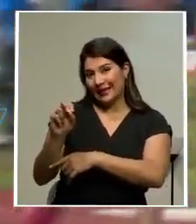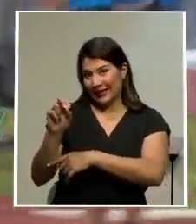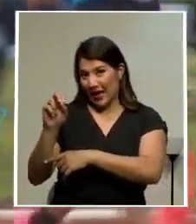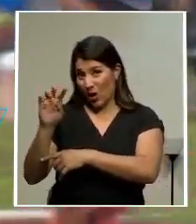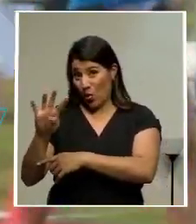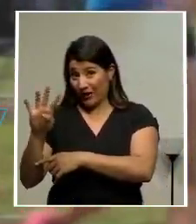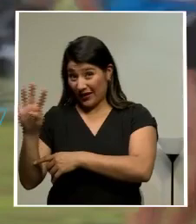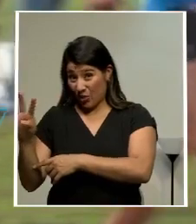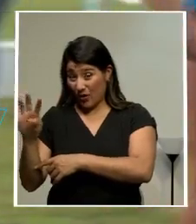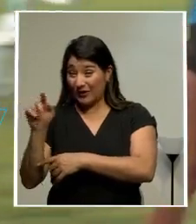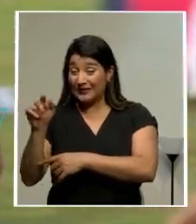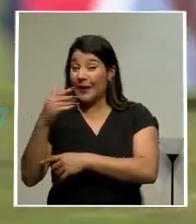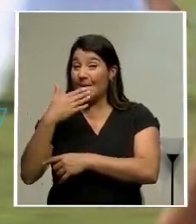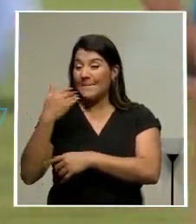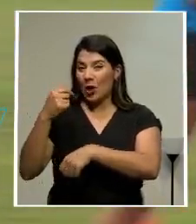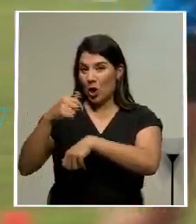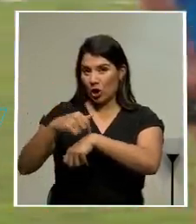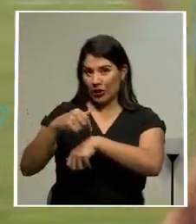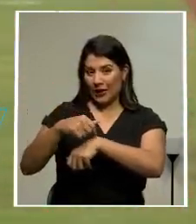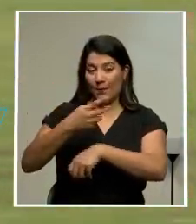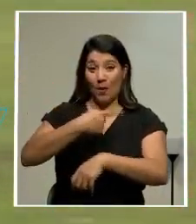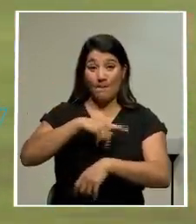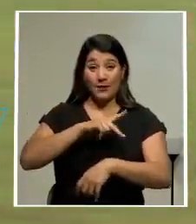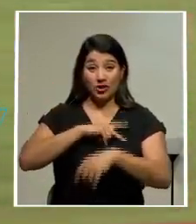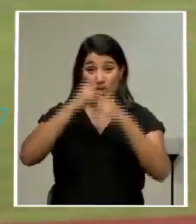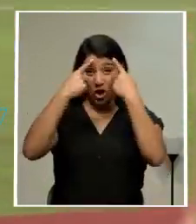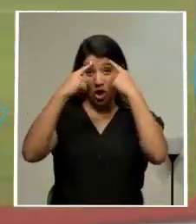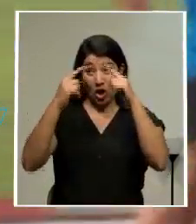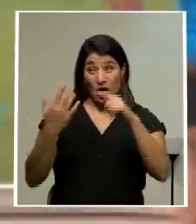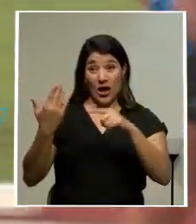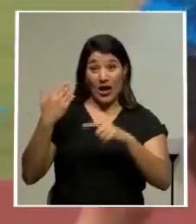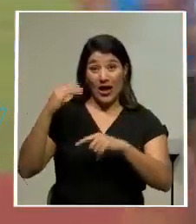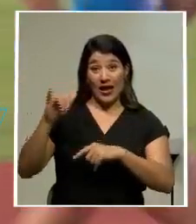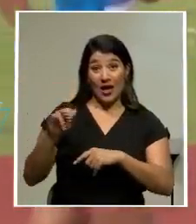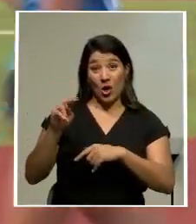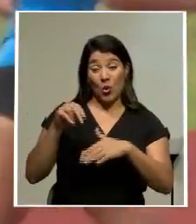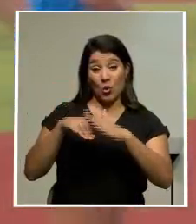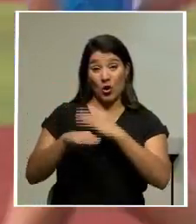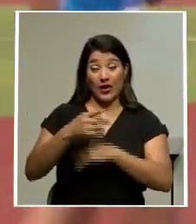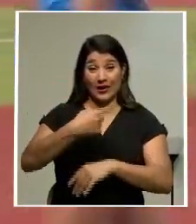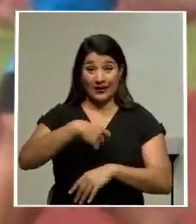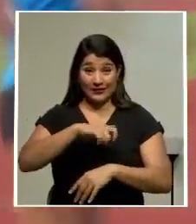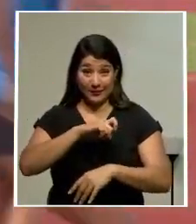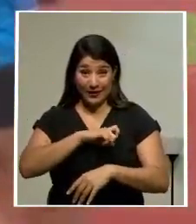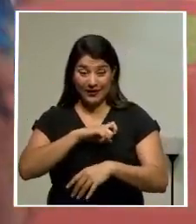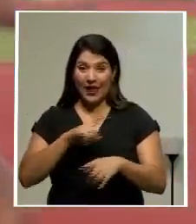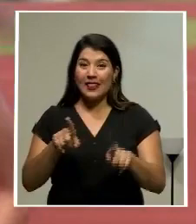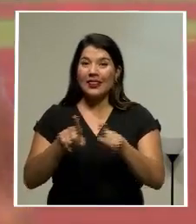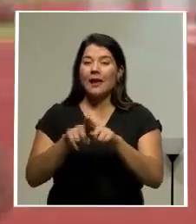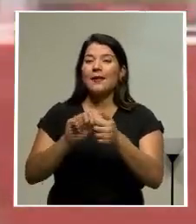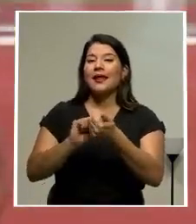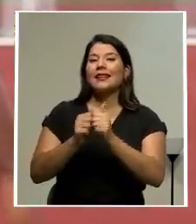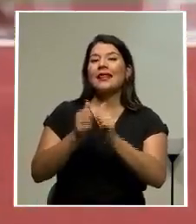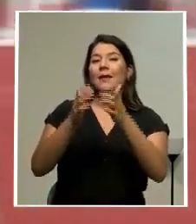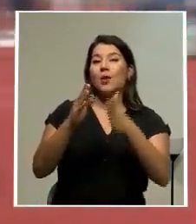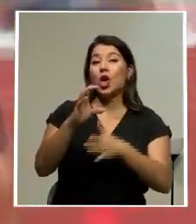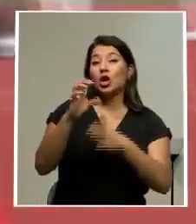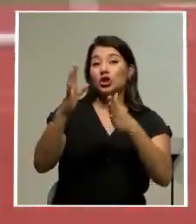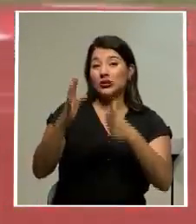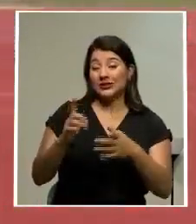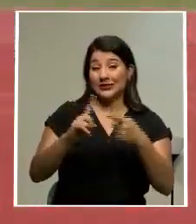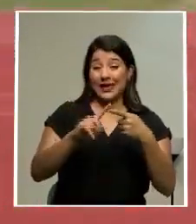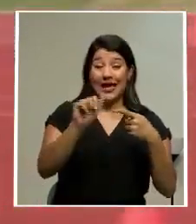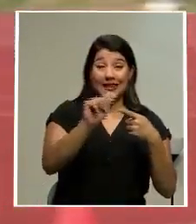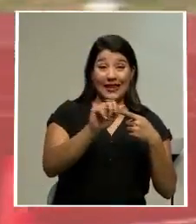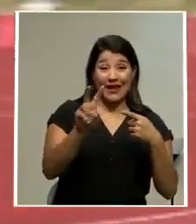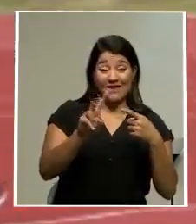como su mejor marca personal conseguida el pasado mes de junio en España. Por otra parte, los deportistas ticos Andrea Vargas y